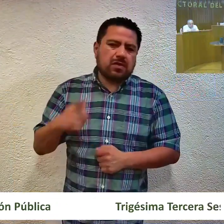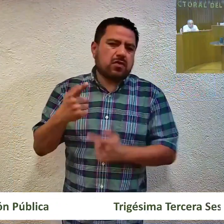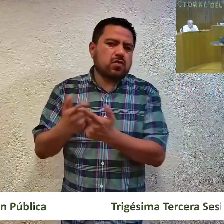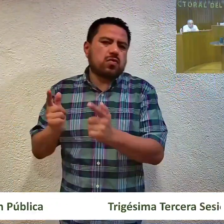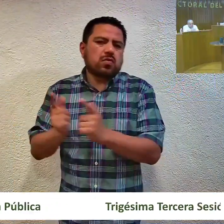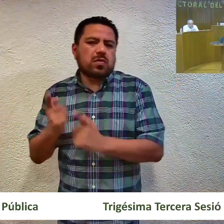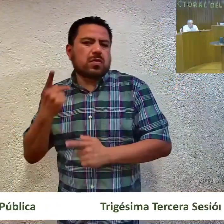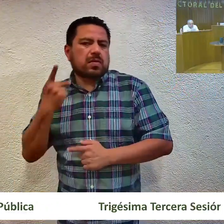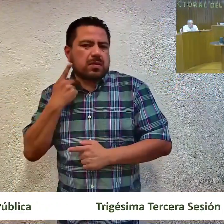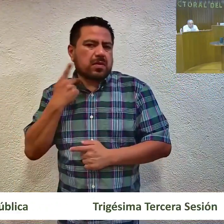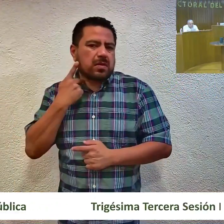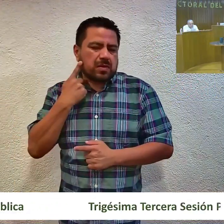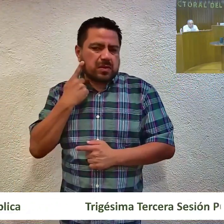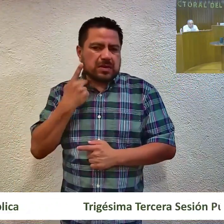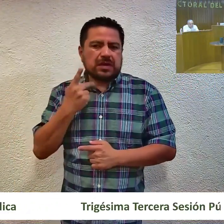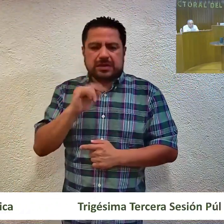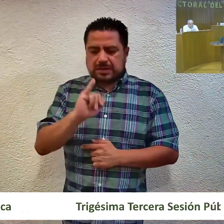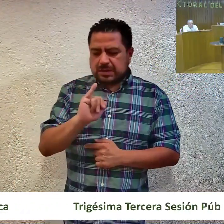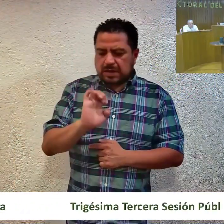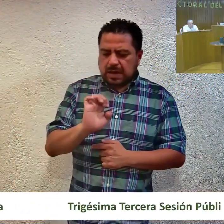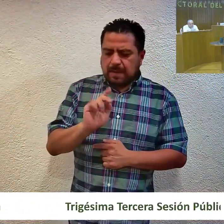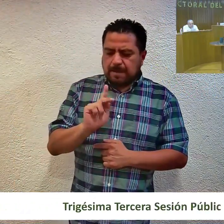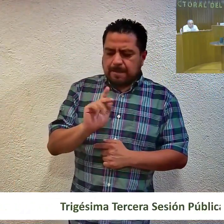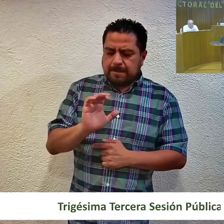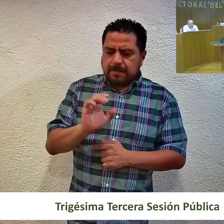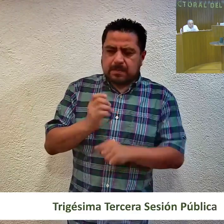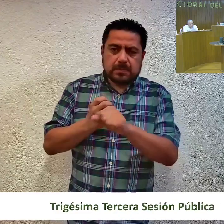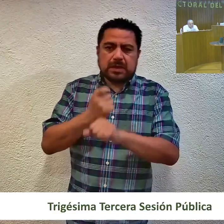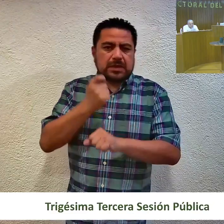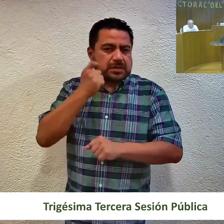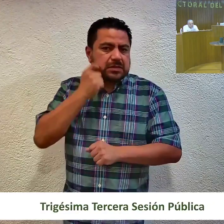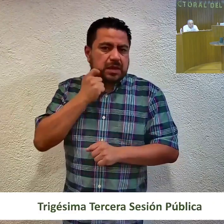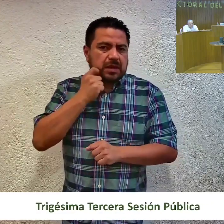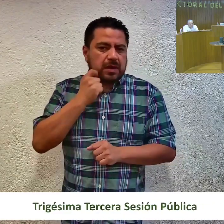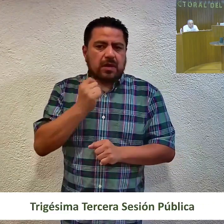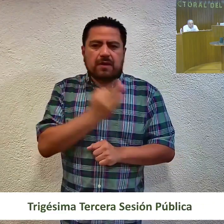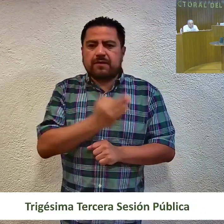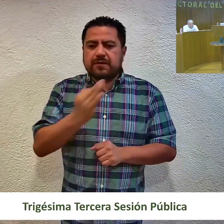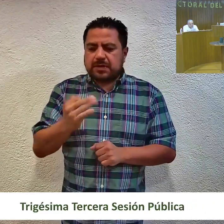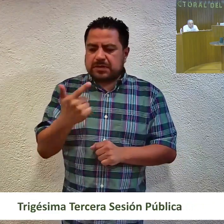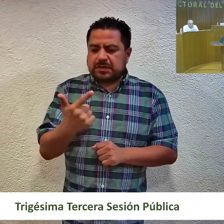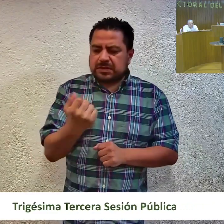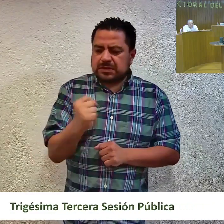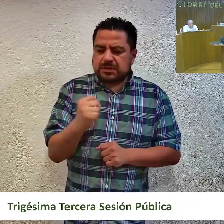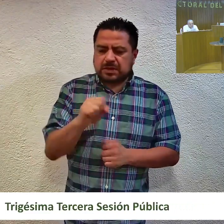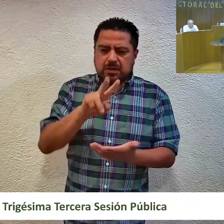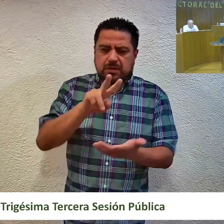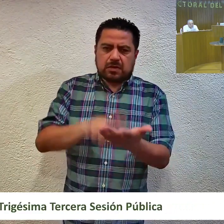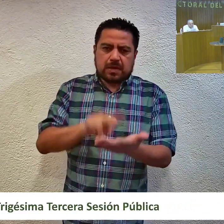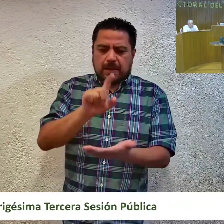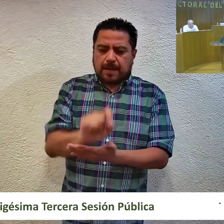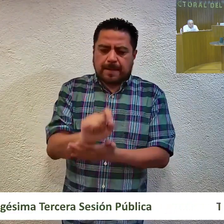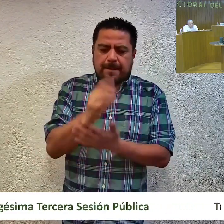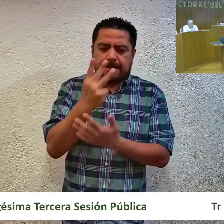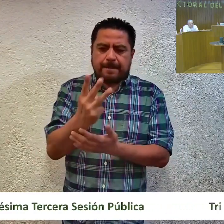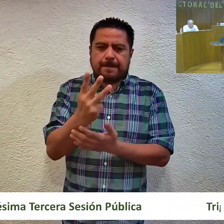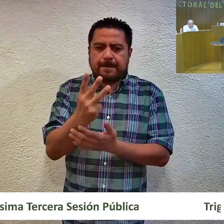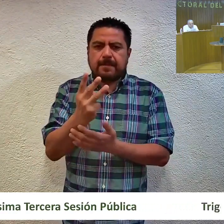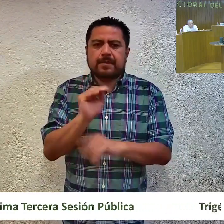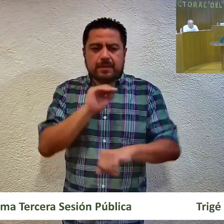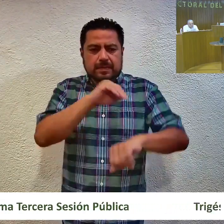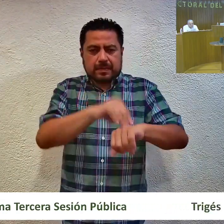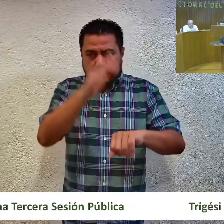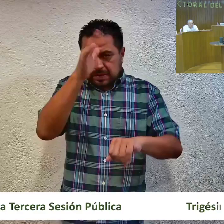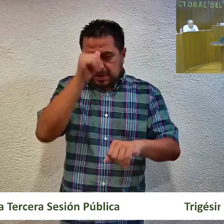cumplimiento el Instituto Electoral y de Participación Ciudadana del Estado de Guerrero, con fecha 7 de septiembre de 2023, emitió el